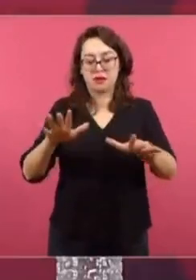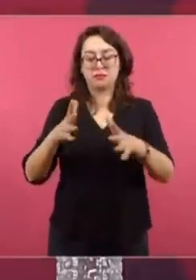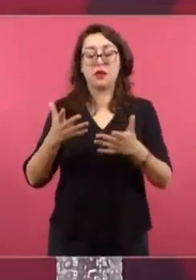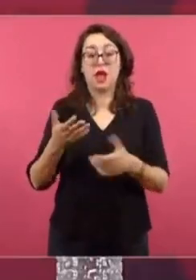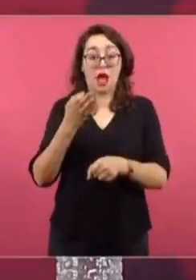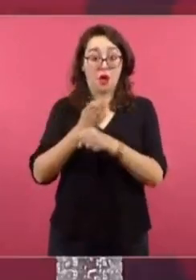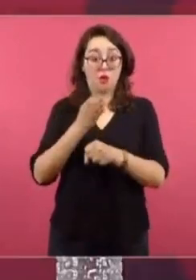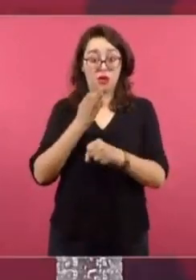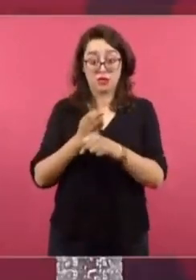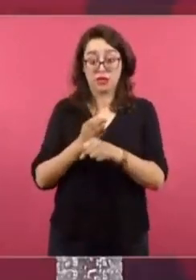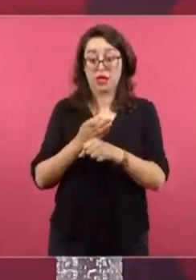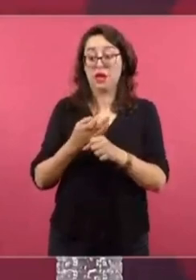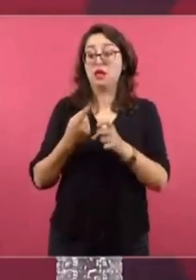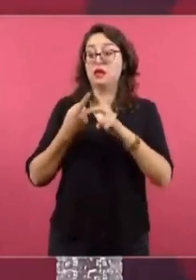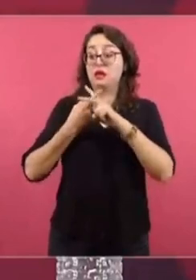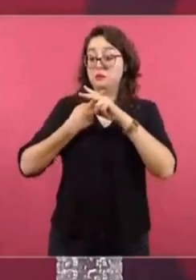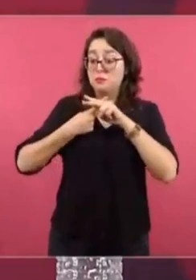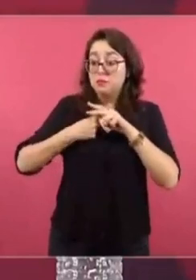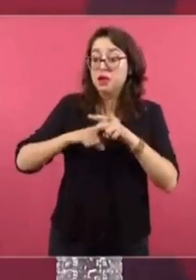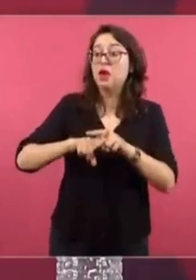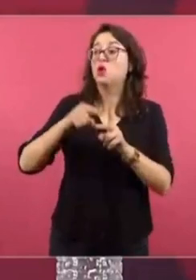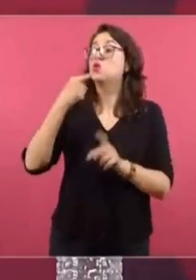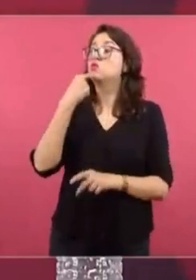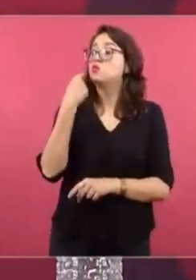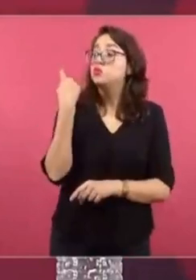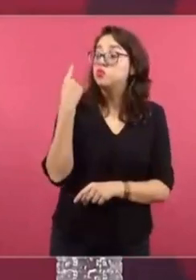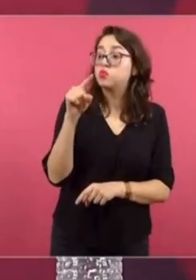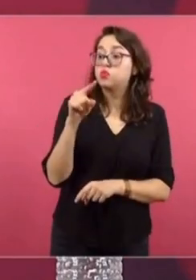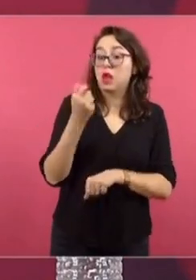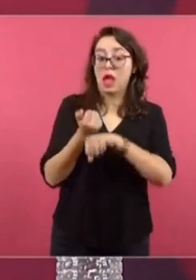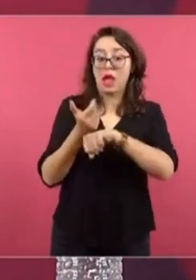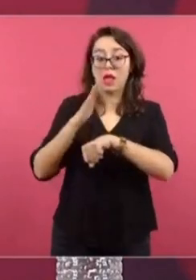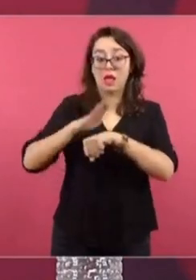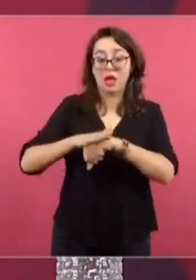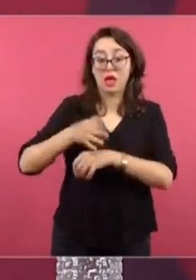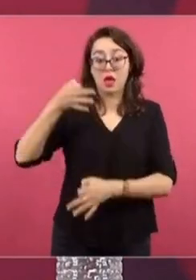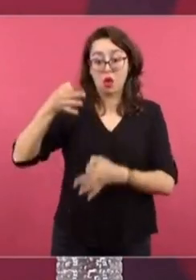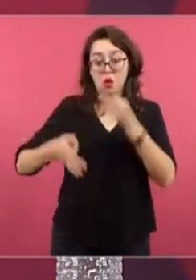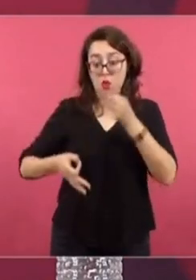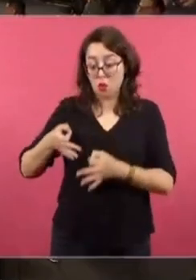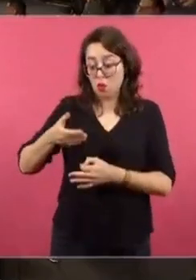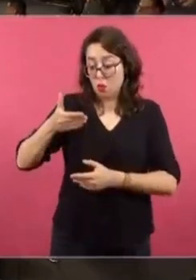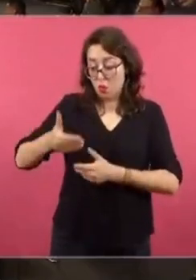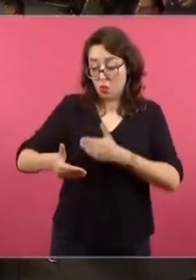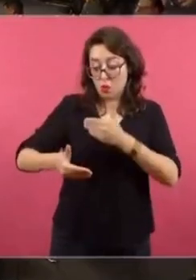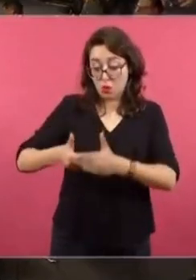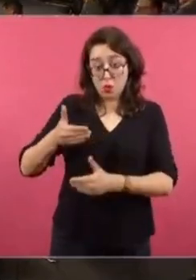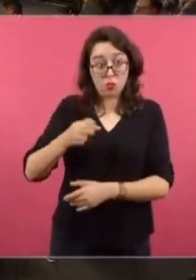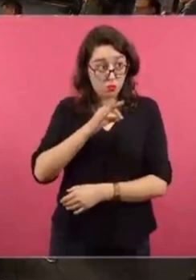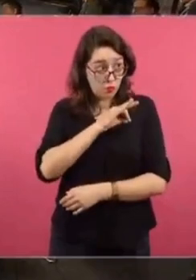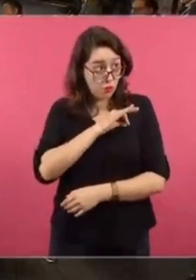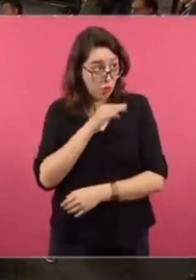administrativos, ¿les puedo decir? ¿Sí es seguro? No oigo.